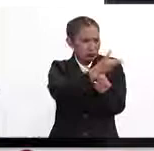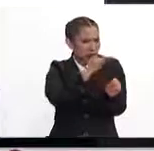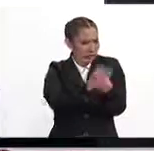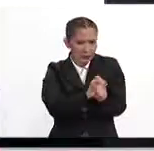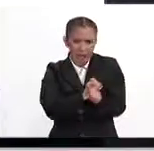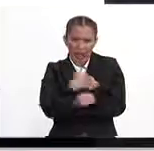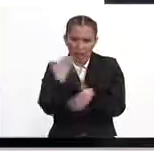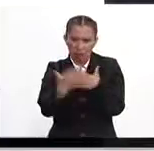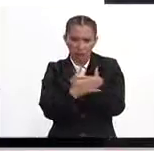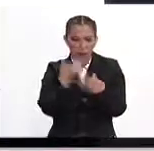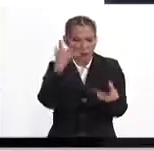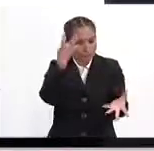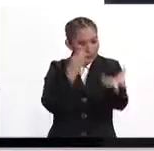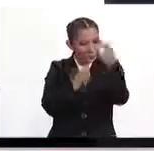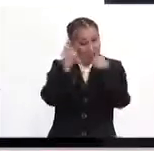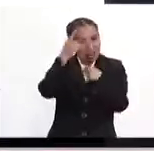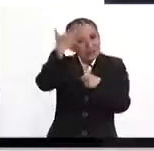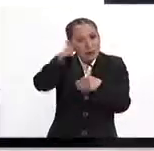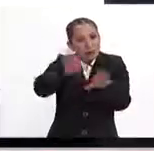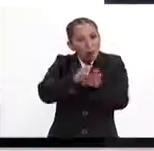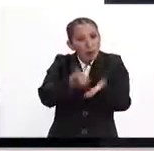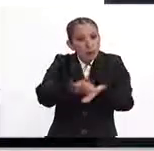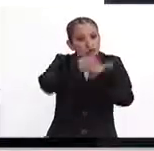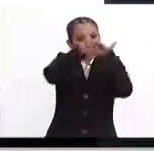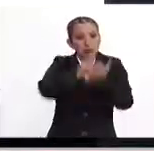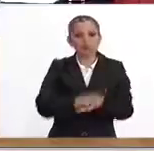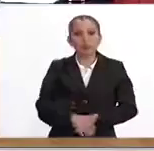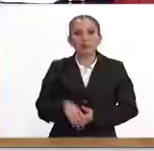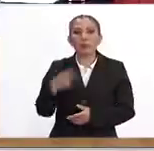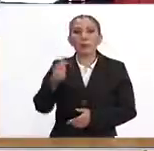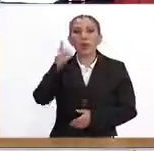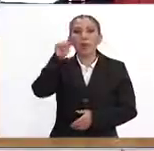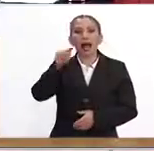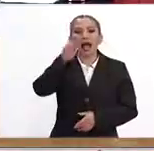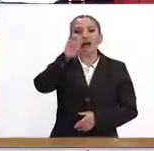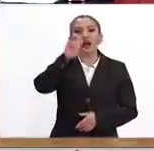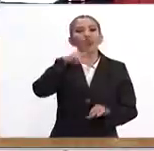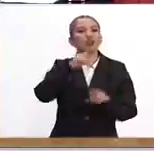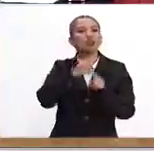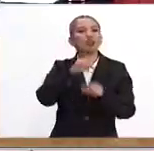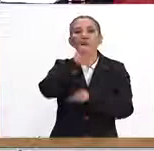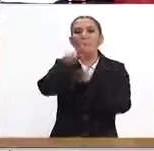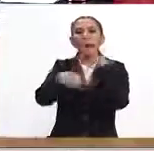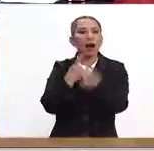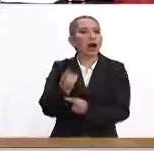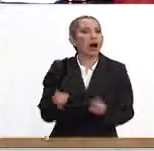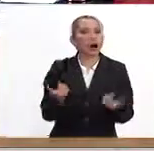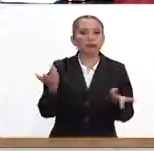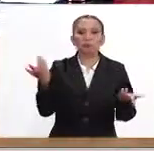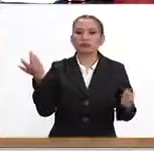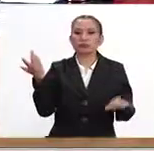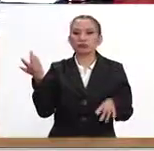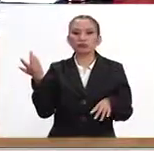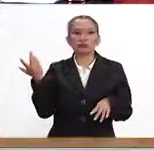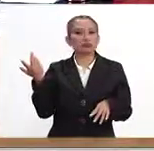a prepararse para saber cómo actuar. Pero para romper este récord, ¿a dónde tienen que ir? ¿En qué